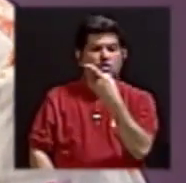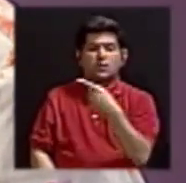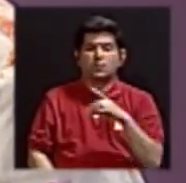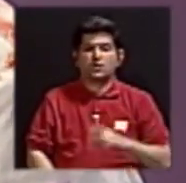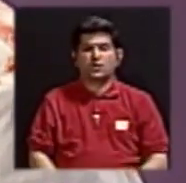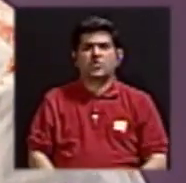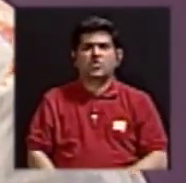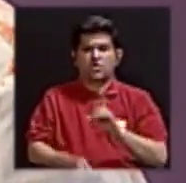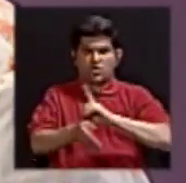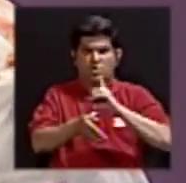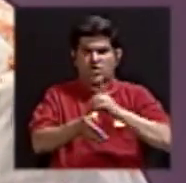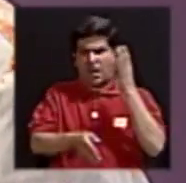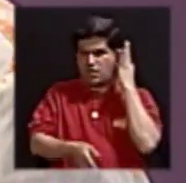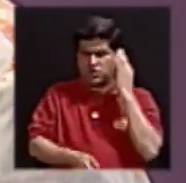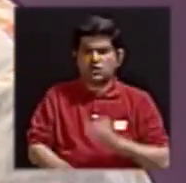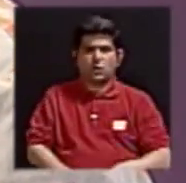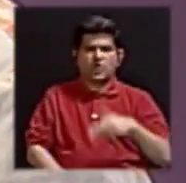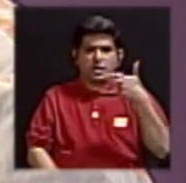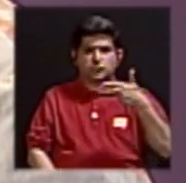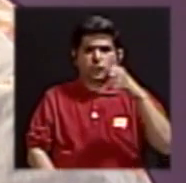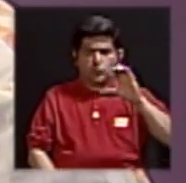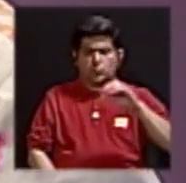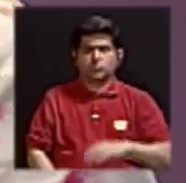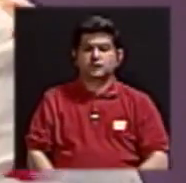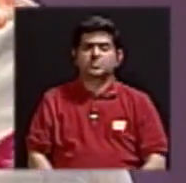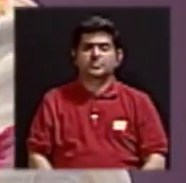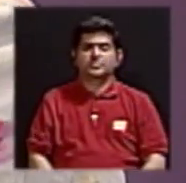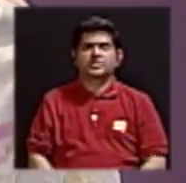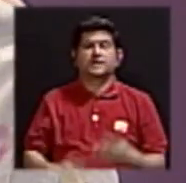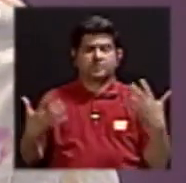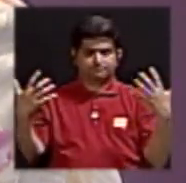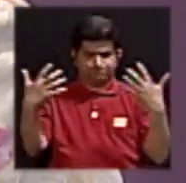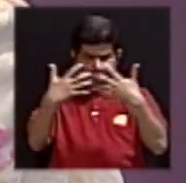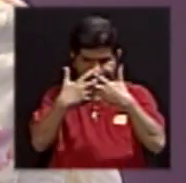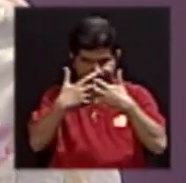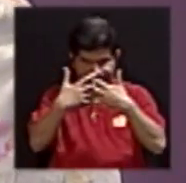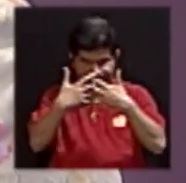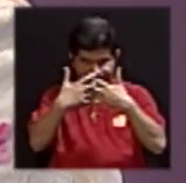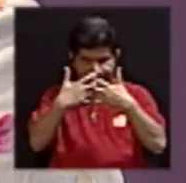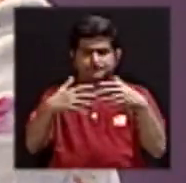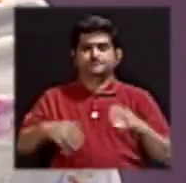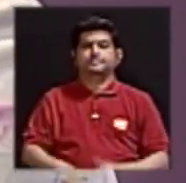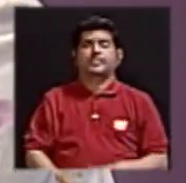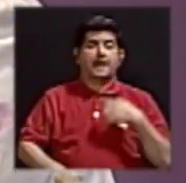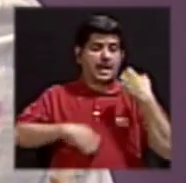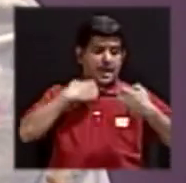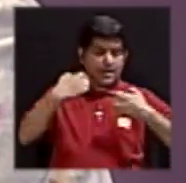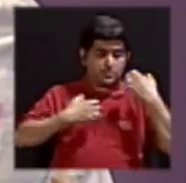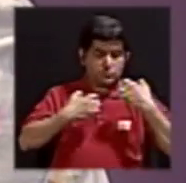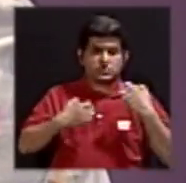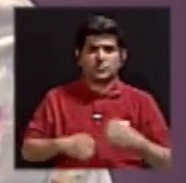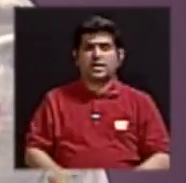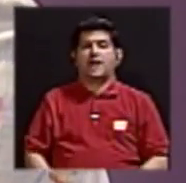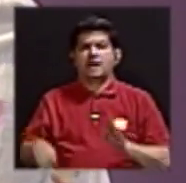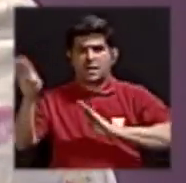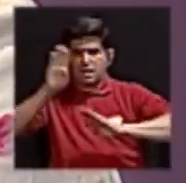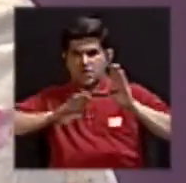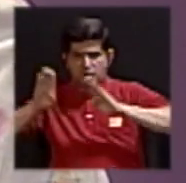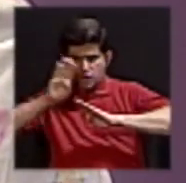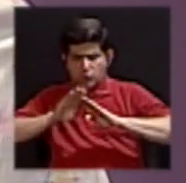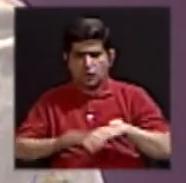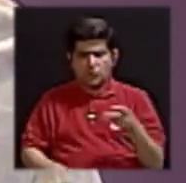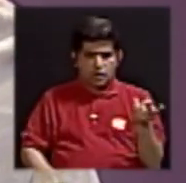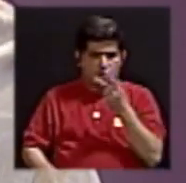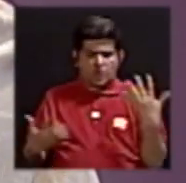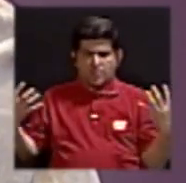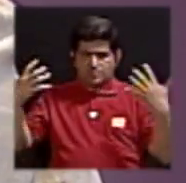doctora Choto Cruz, creo que se complementan, lo emocional complementa lo biológico y lo biológico